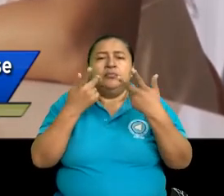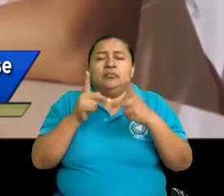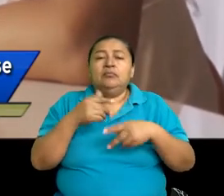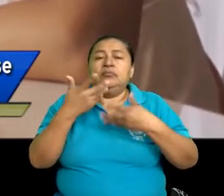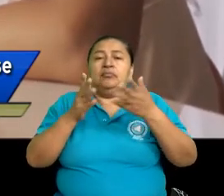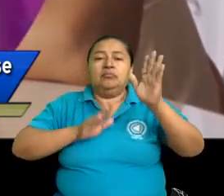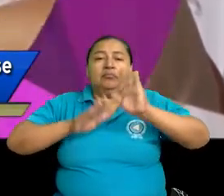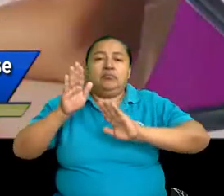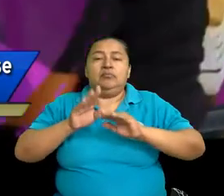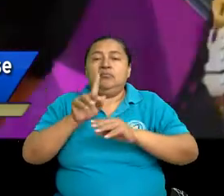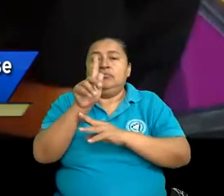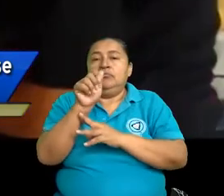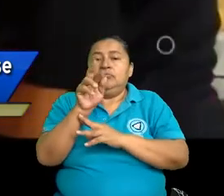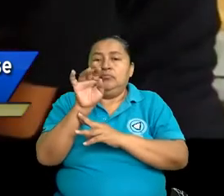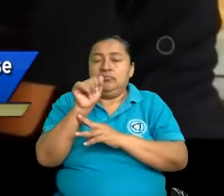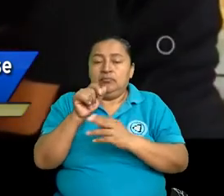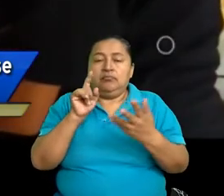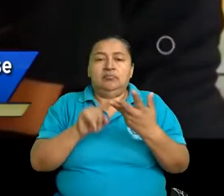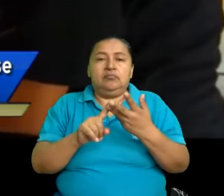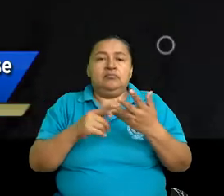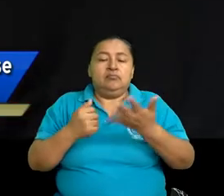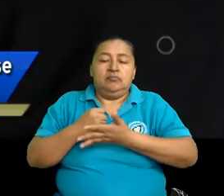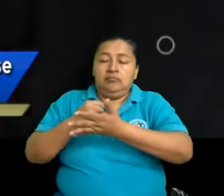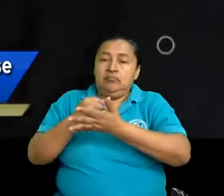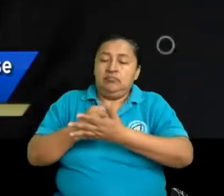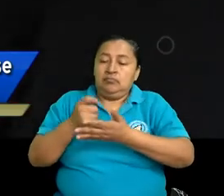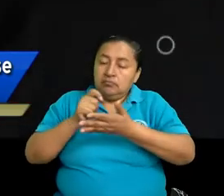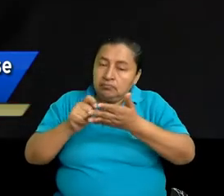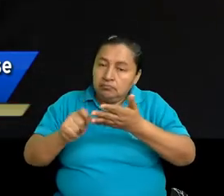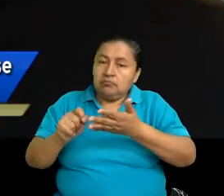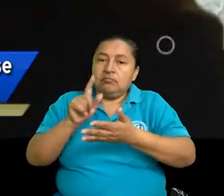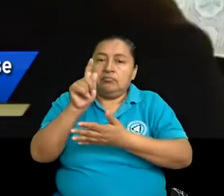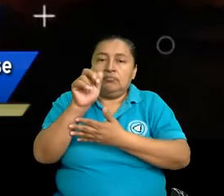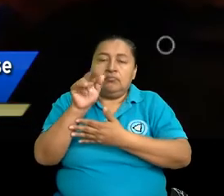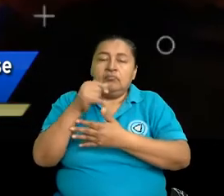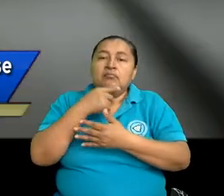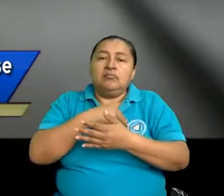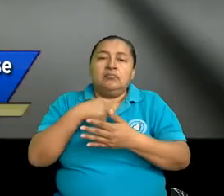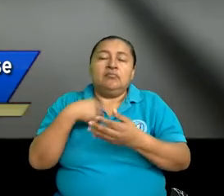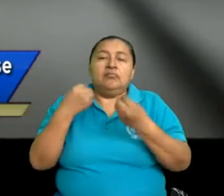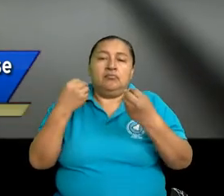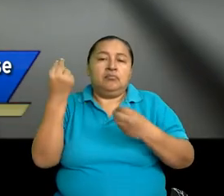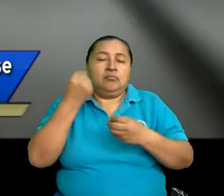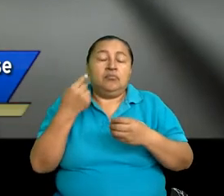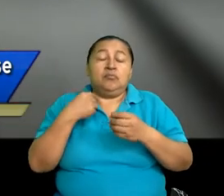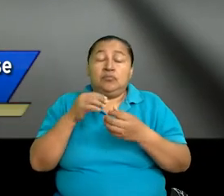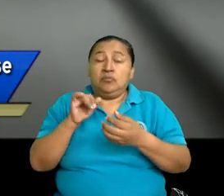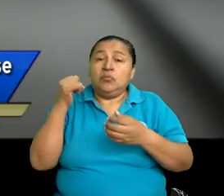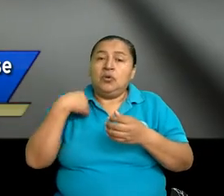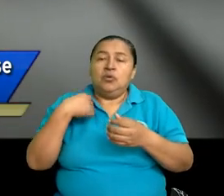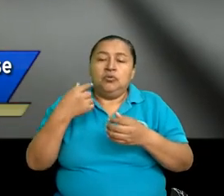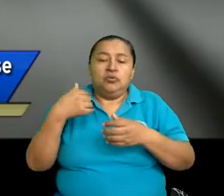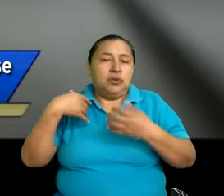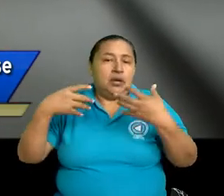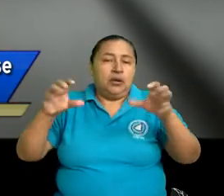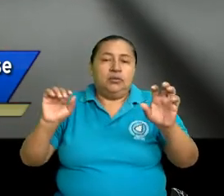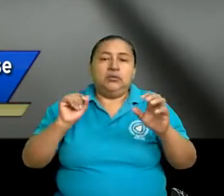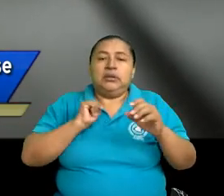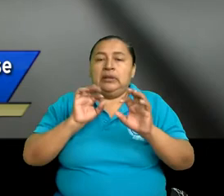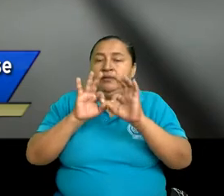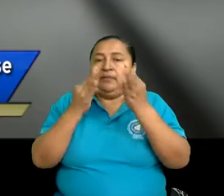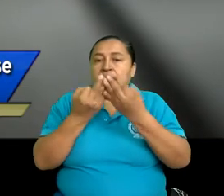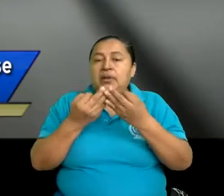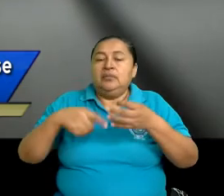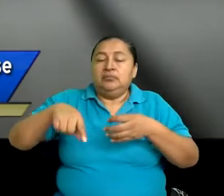participaba en las tareas, también colaboraba, porque se hacía mucho uso de los recursos del entorno familiar